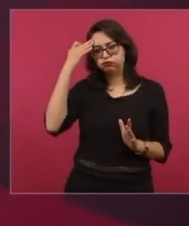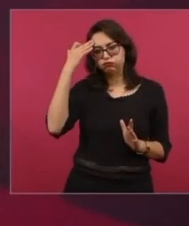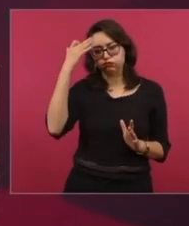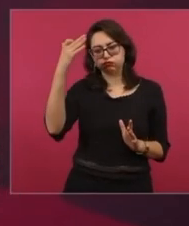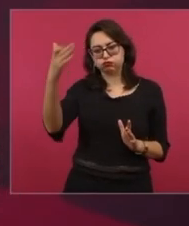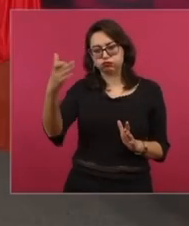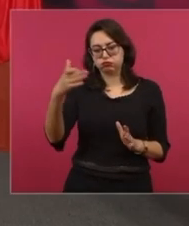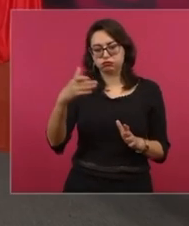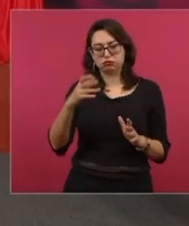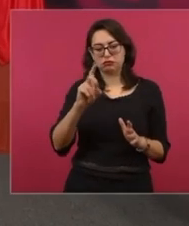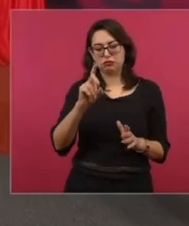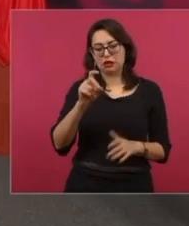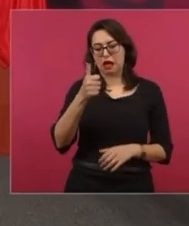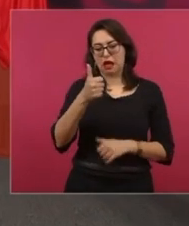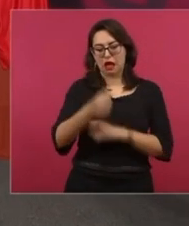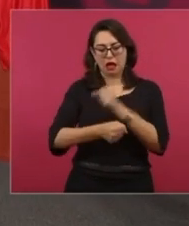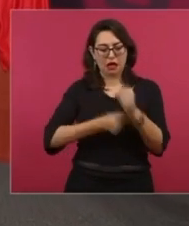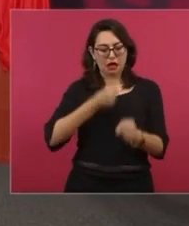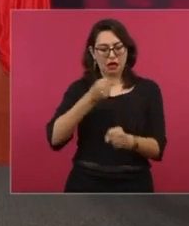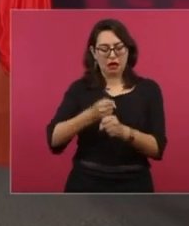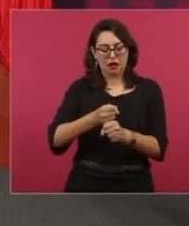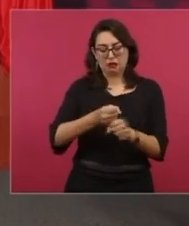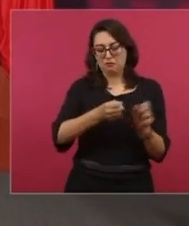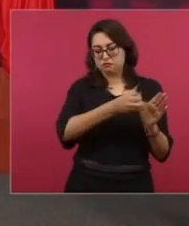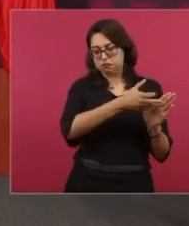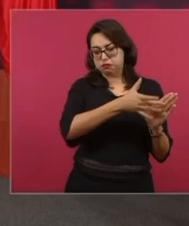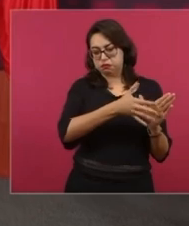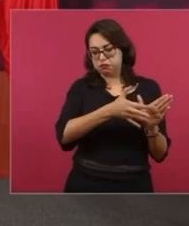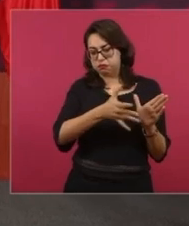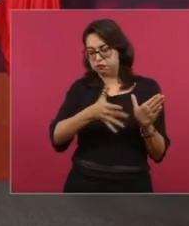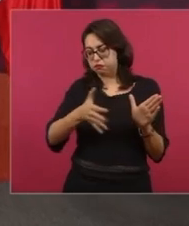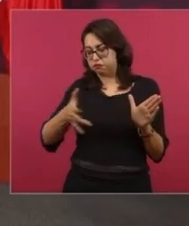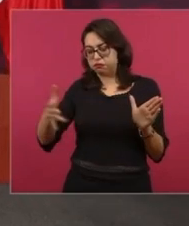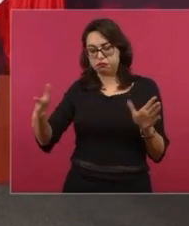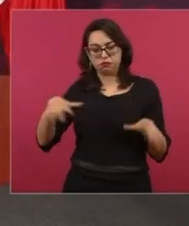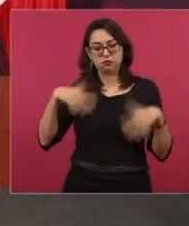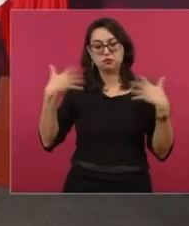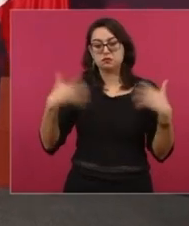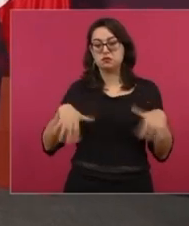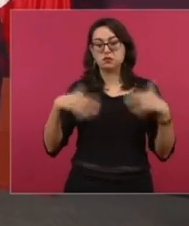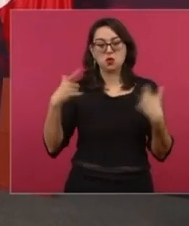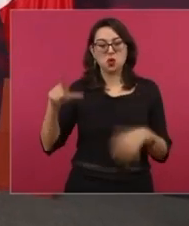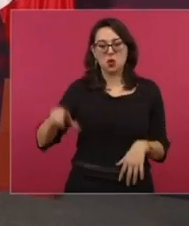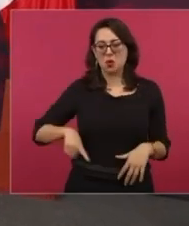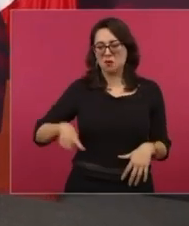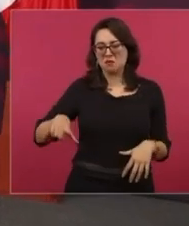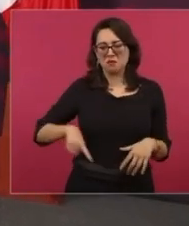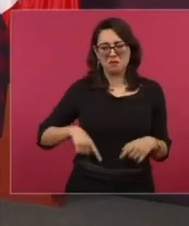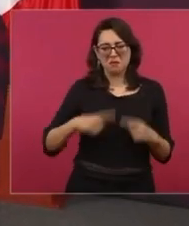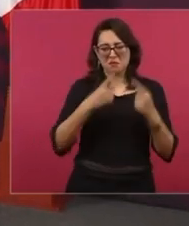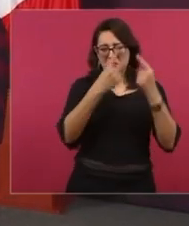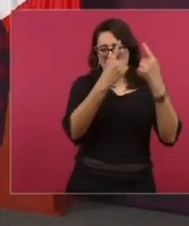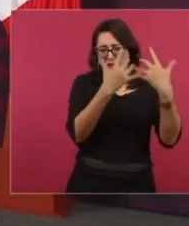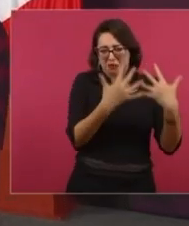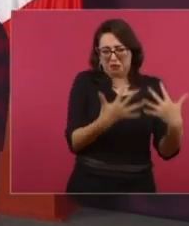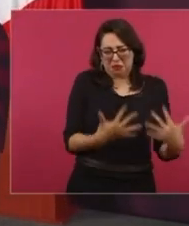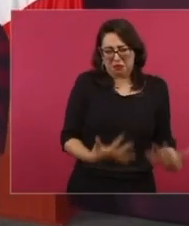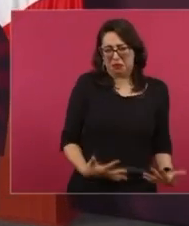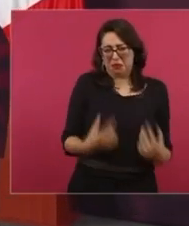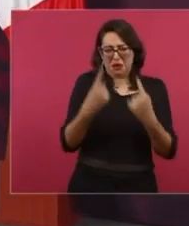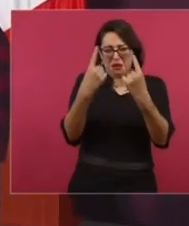neoliberalismo, aplicaban lo de la empleomanía,